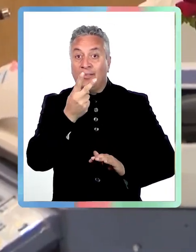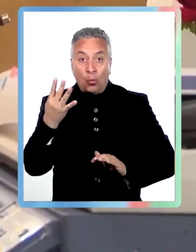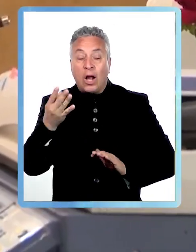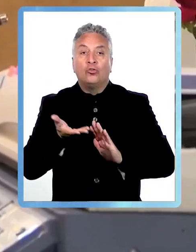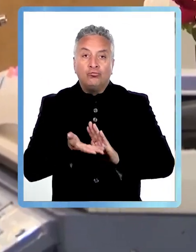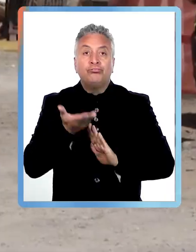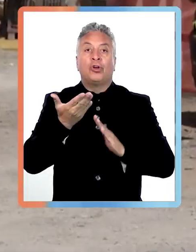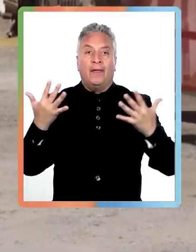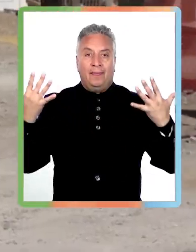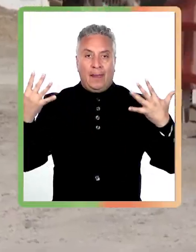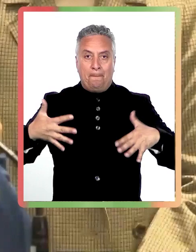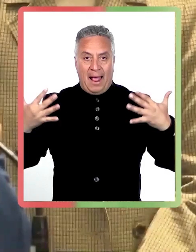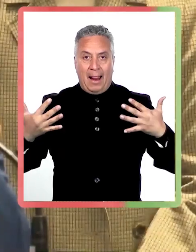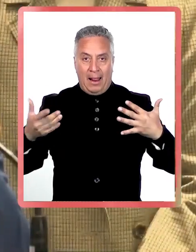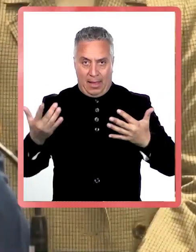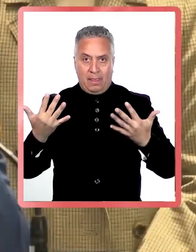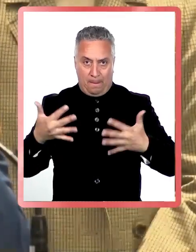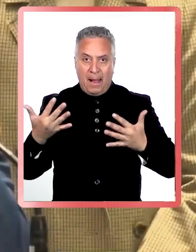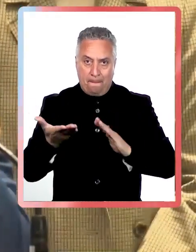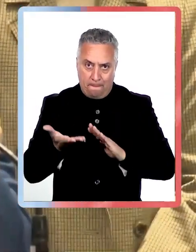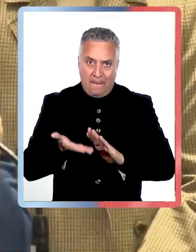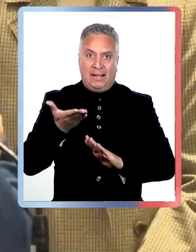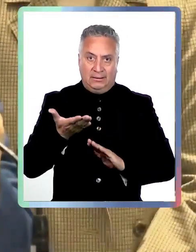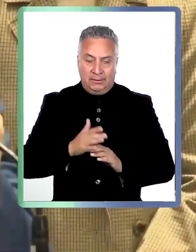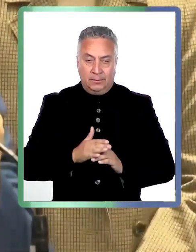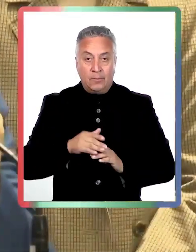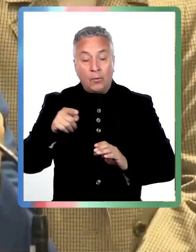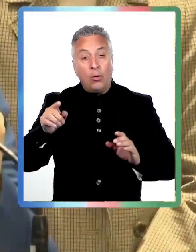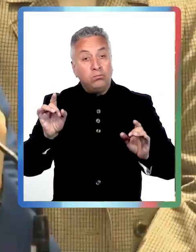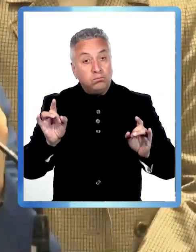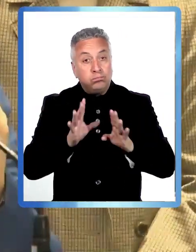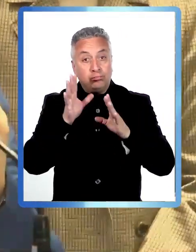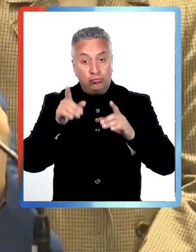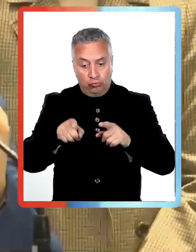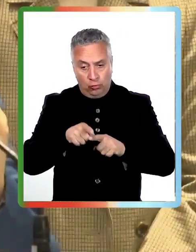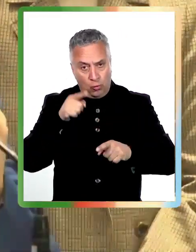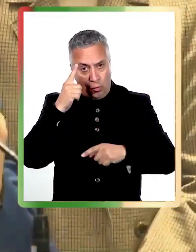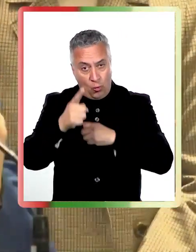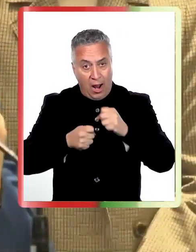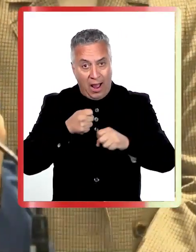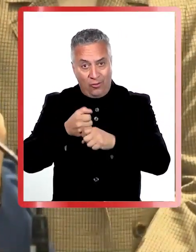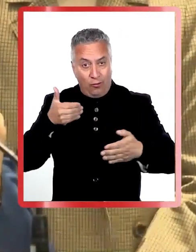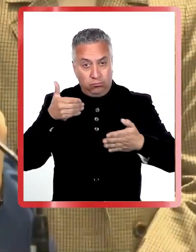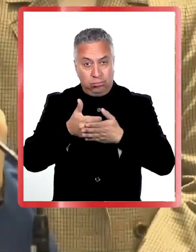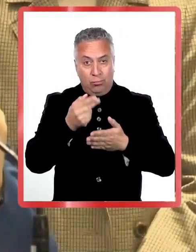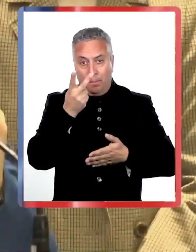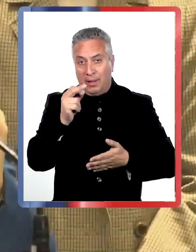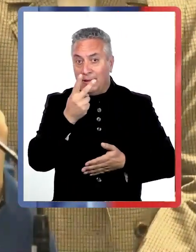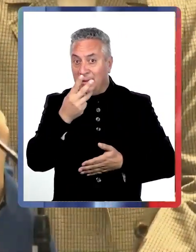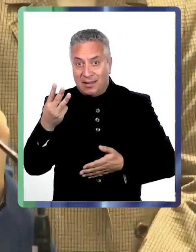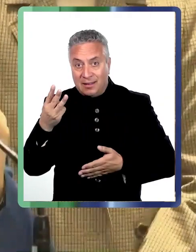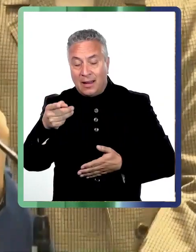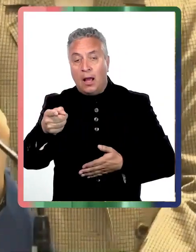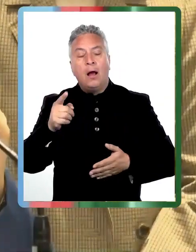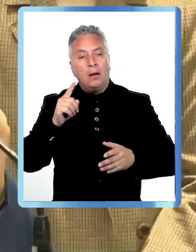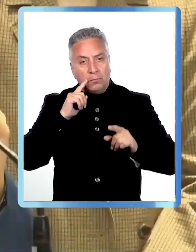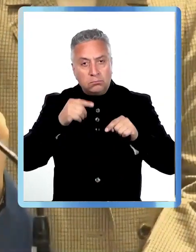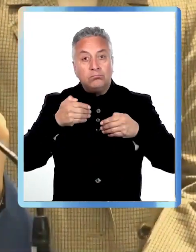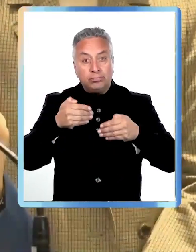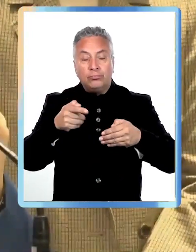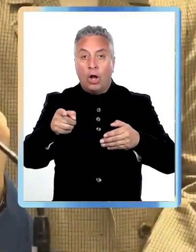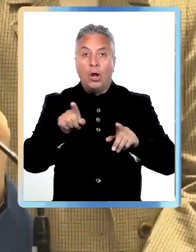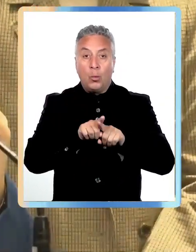En el caso de que la inflación a finales de diciembre de este año supere el 6%, en enero del